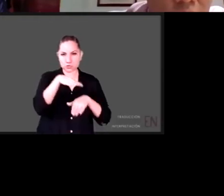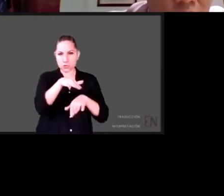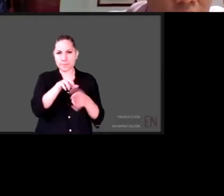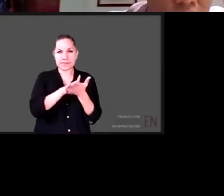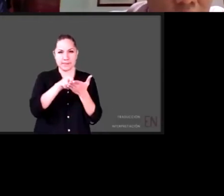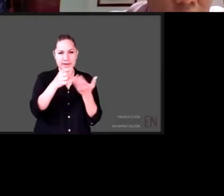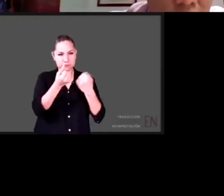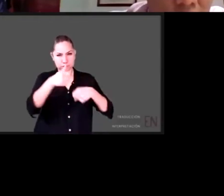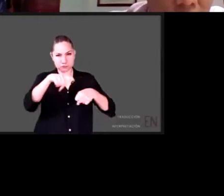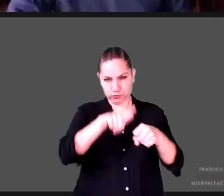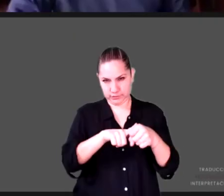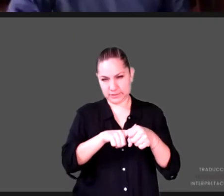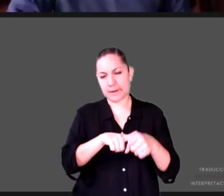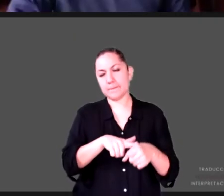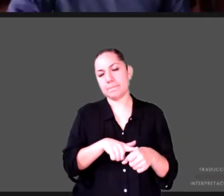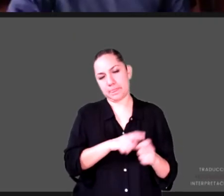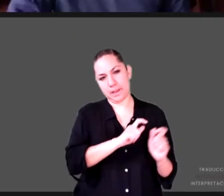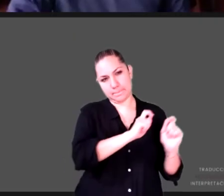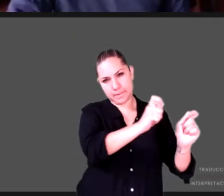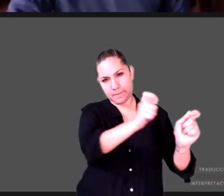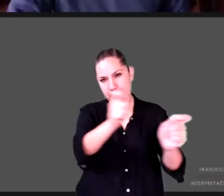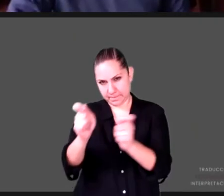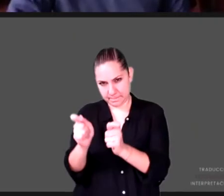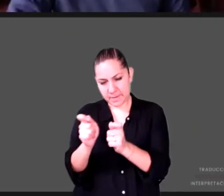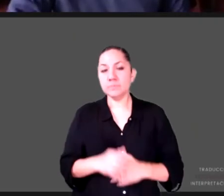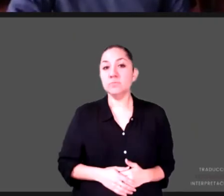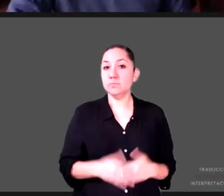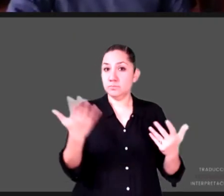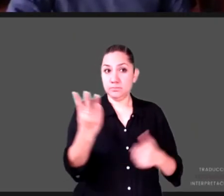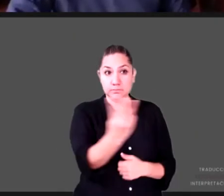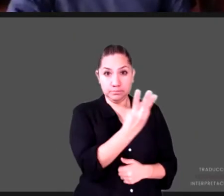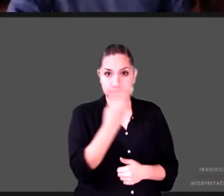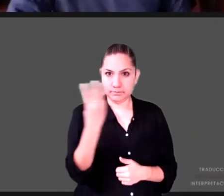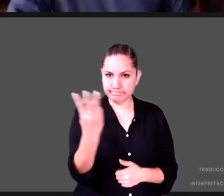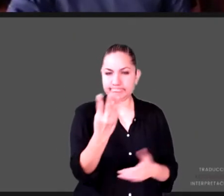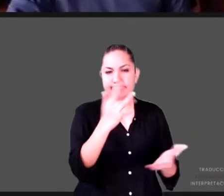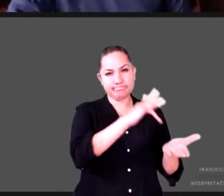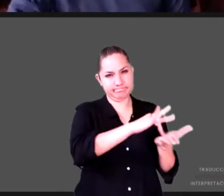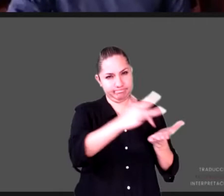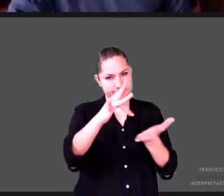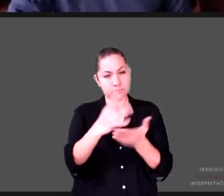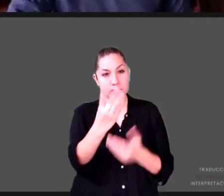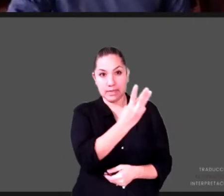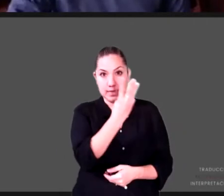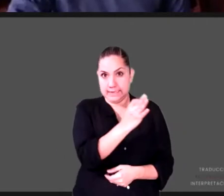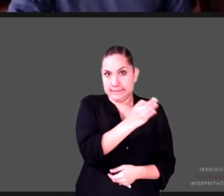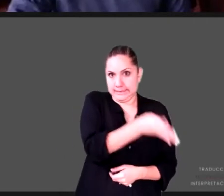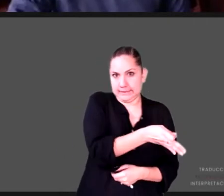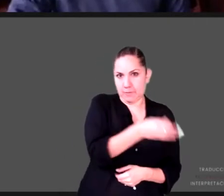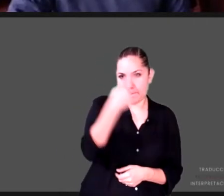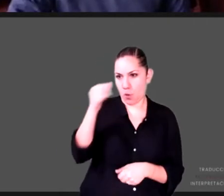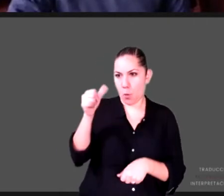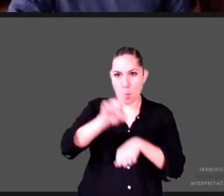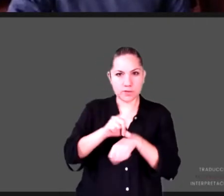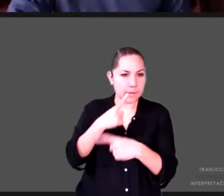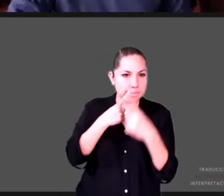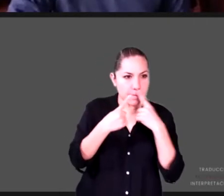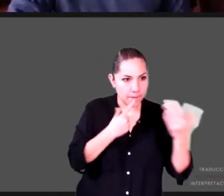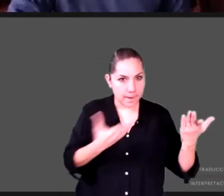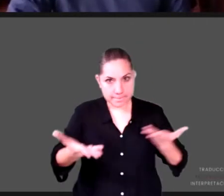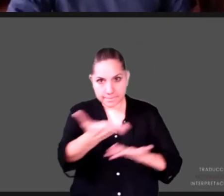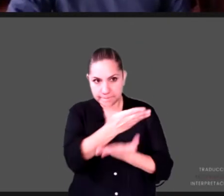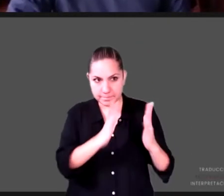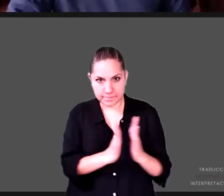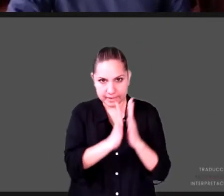Aprovecho de entrada para saludarles a los tres y agradecerles mucho que hayan aceptado participar en esta conversación. Esta conversación que, en este momento,